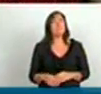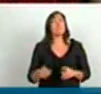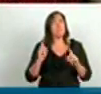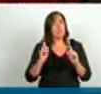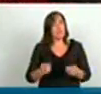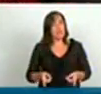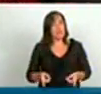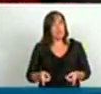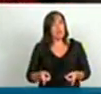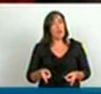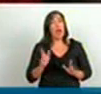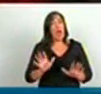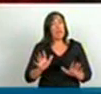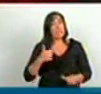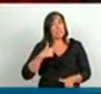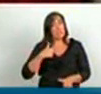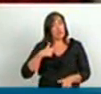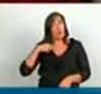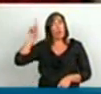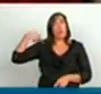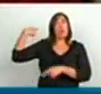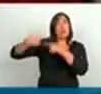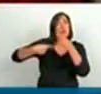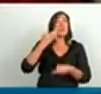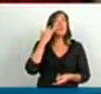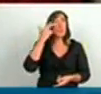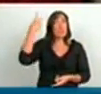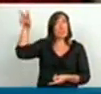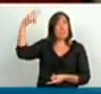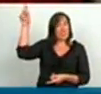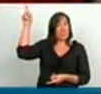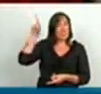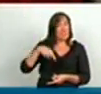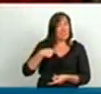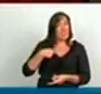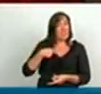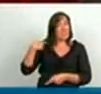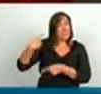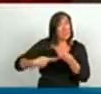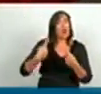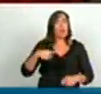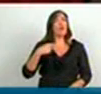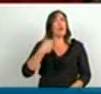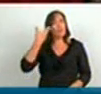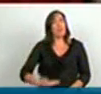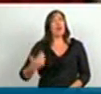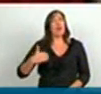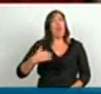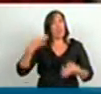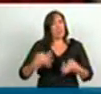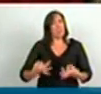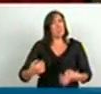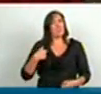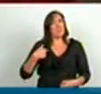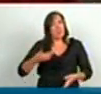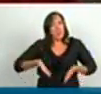así como soy nieta de inmigrantes, soy antes que nada argentina, una argentina que nació